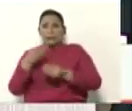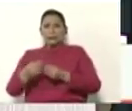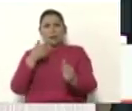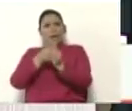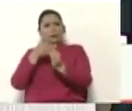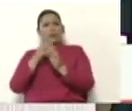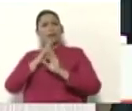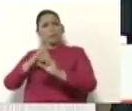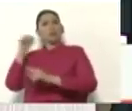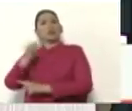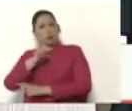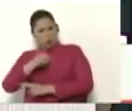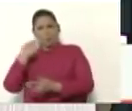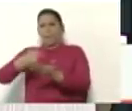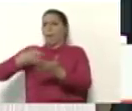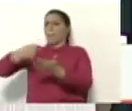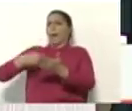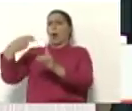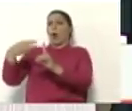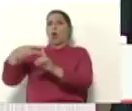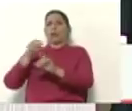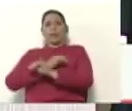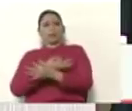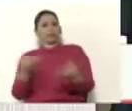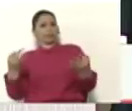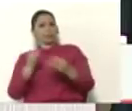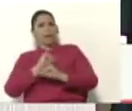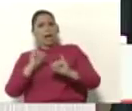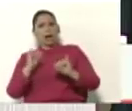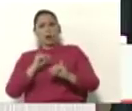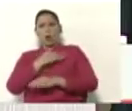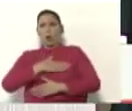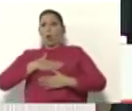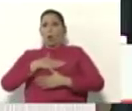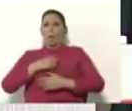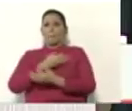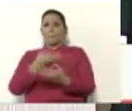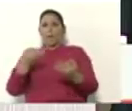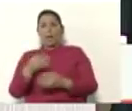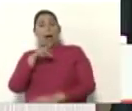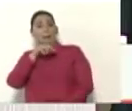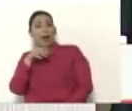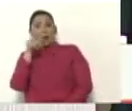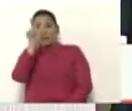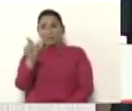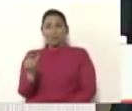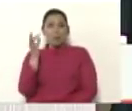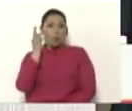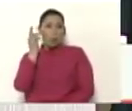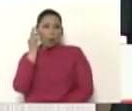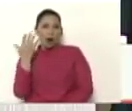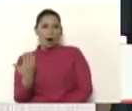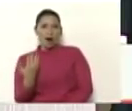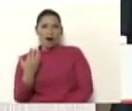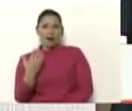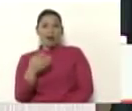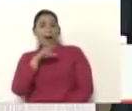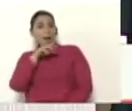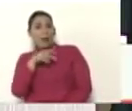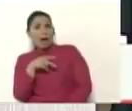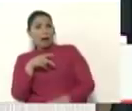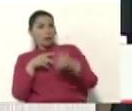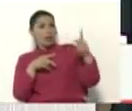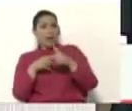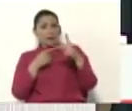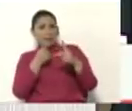respondieron que sí que sí estaban pagando que eso estaba perfectamente bien hablaron con la señora Rosana Barrero hablaron con el señor Kevin Rojas y lo